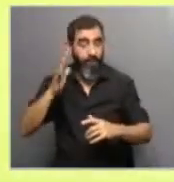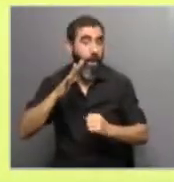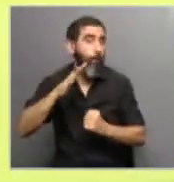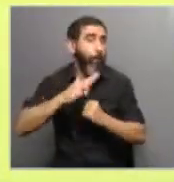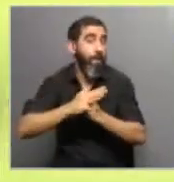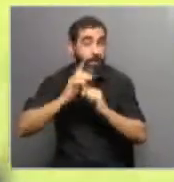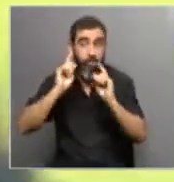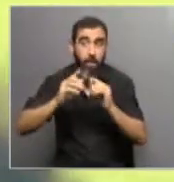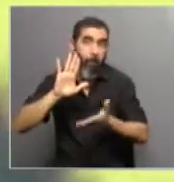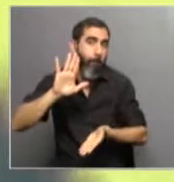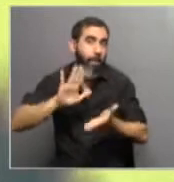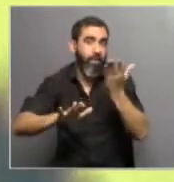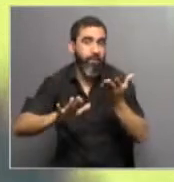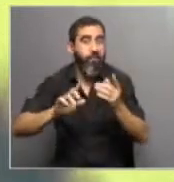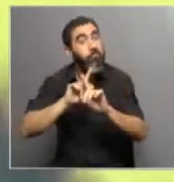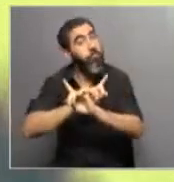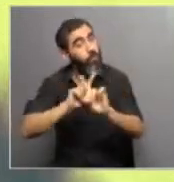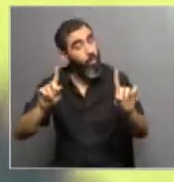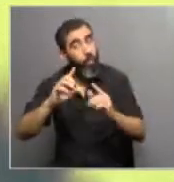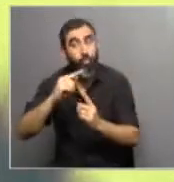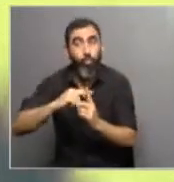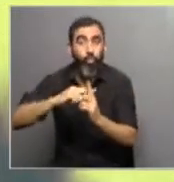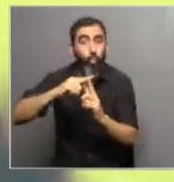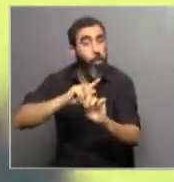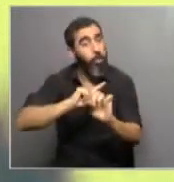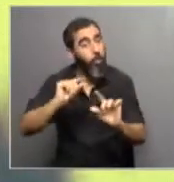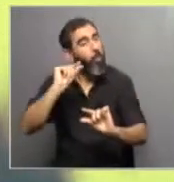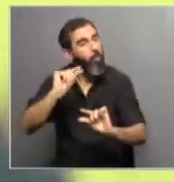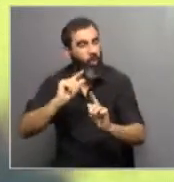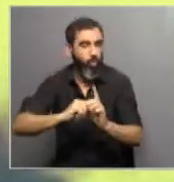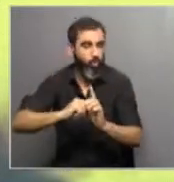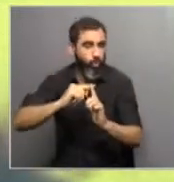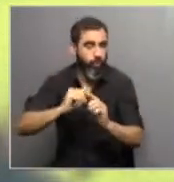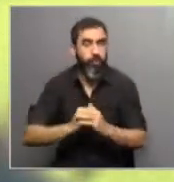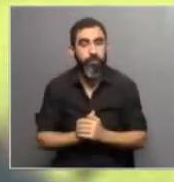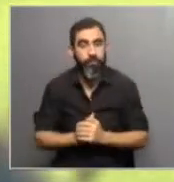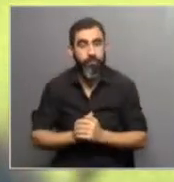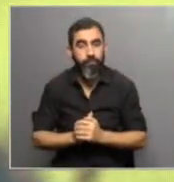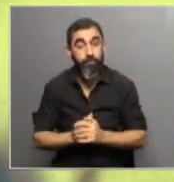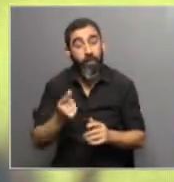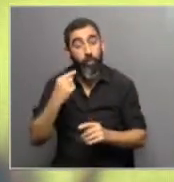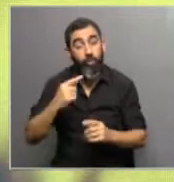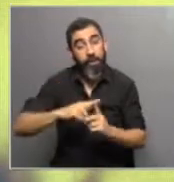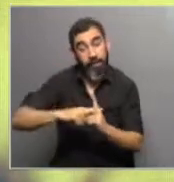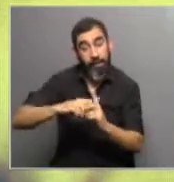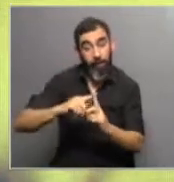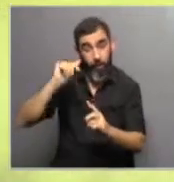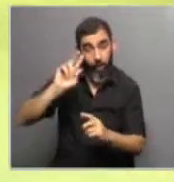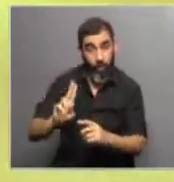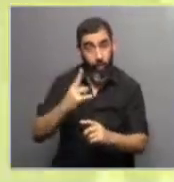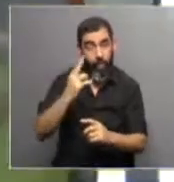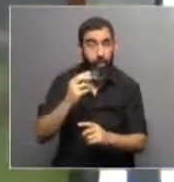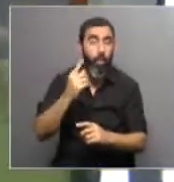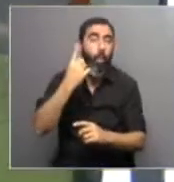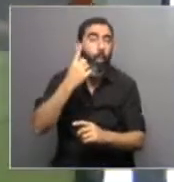máximas también aumentaran, no aumentaron significativamente. Entonces, el aumento de temperatura en Uruguay, que es cerca